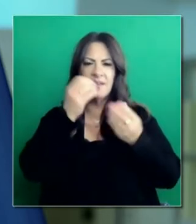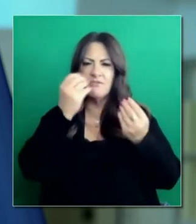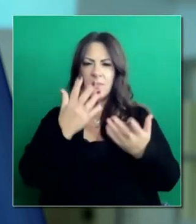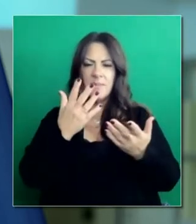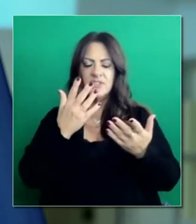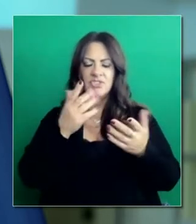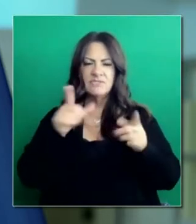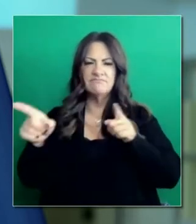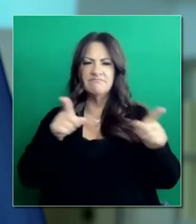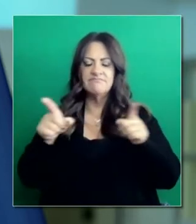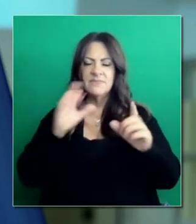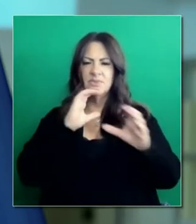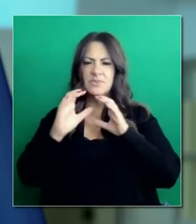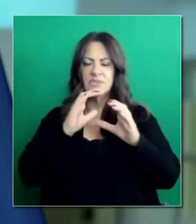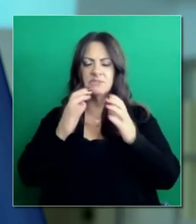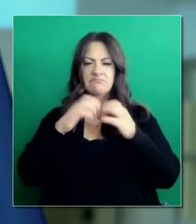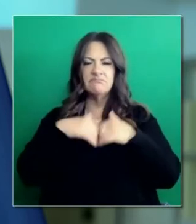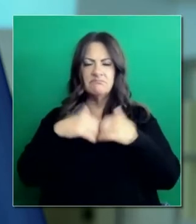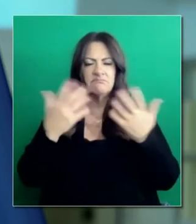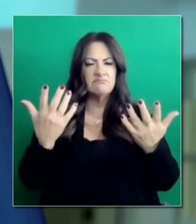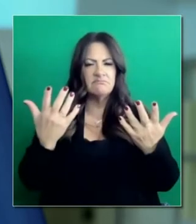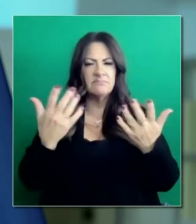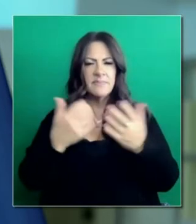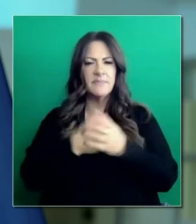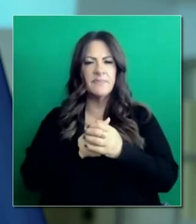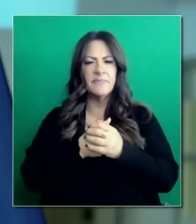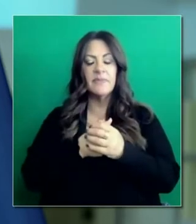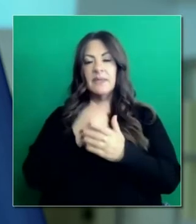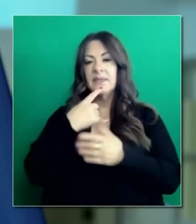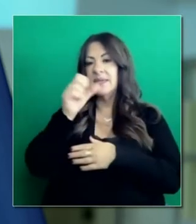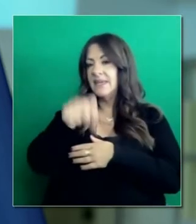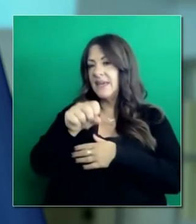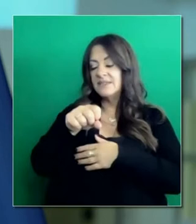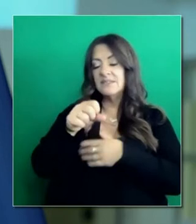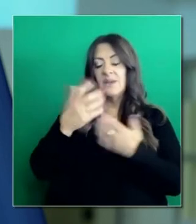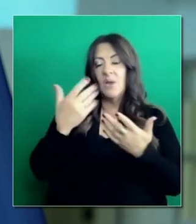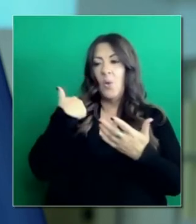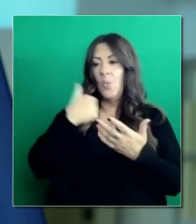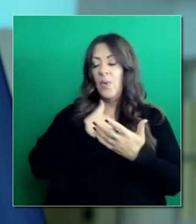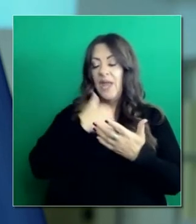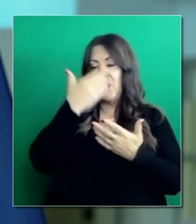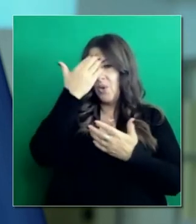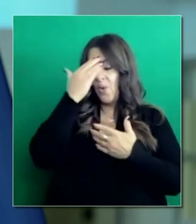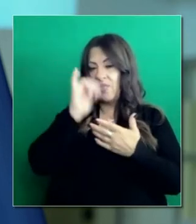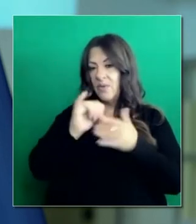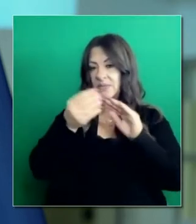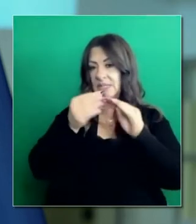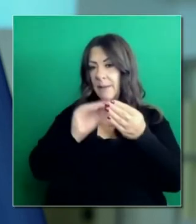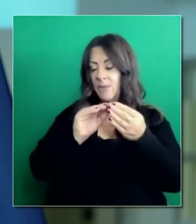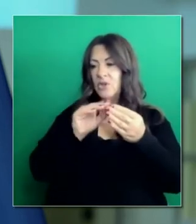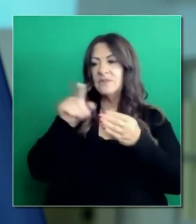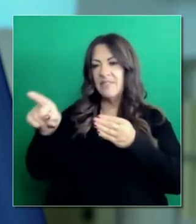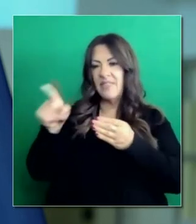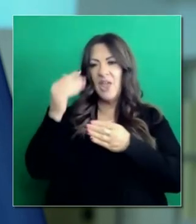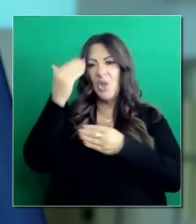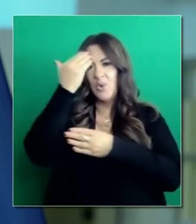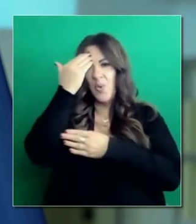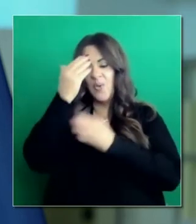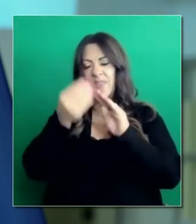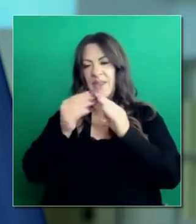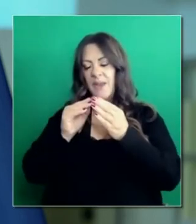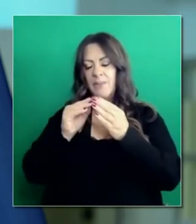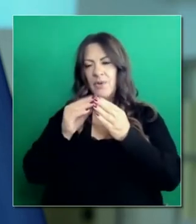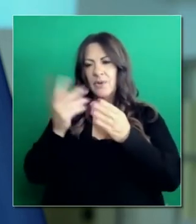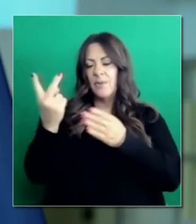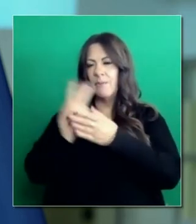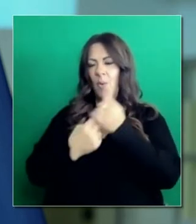Hemos hablado con mucha gente durante muchas semanas y ellos tienen los mismos datos que tenemos nosotros. Así que hicimos lo posible